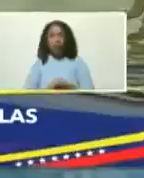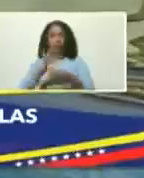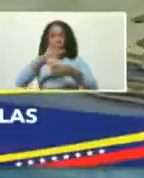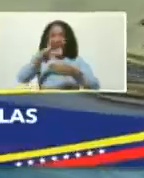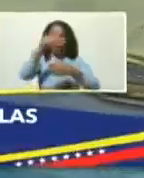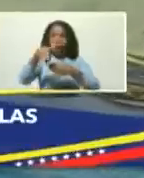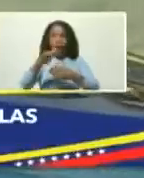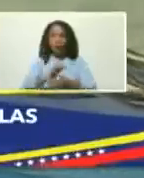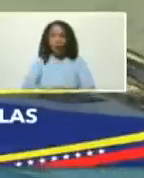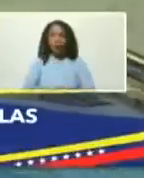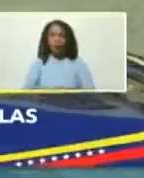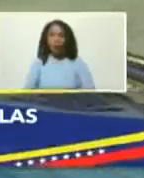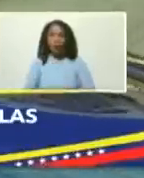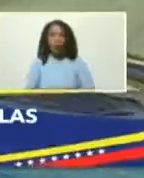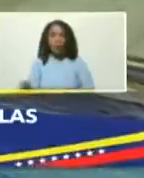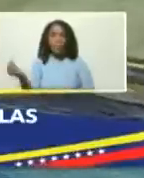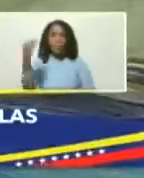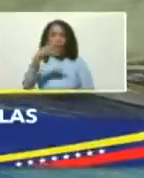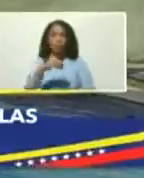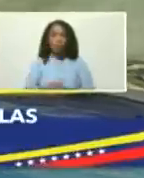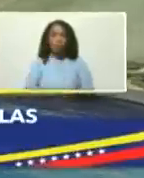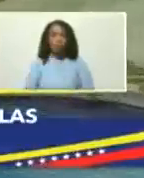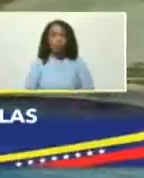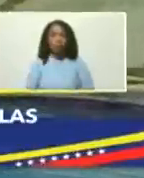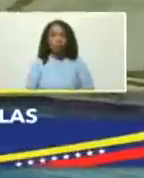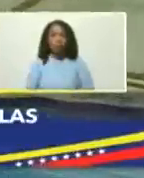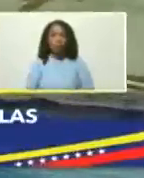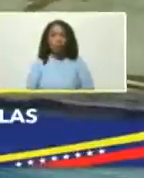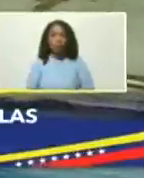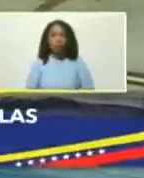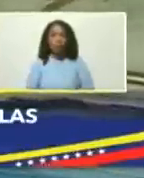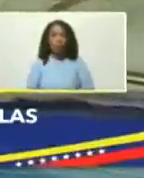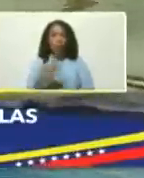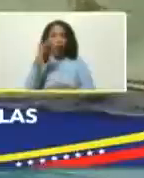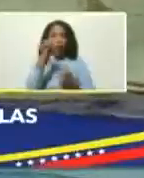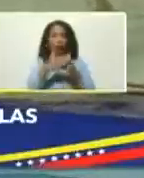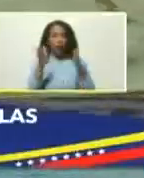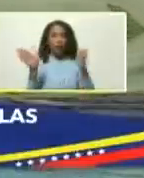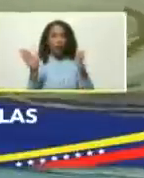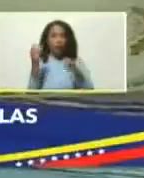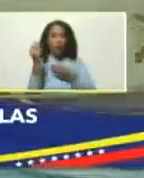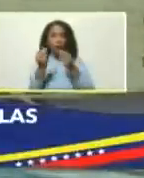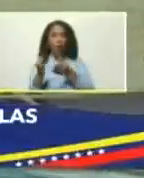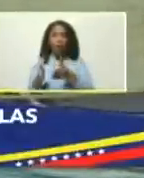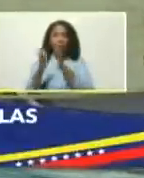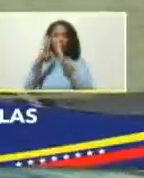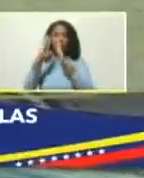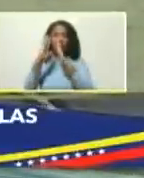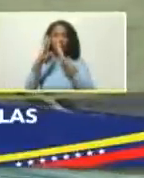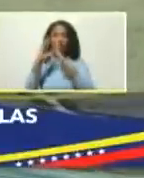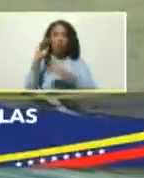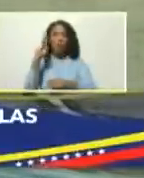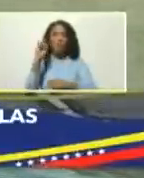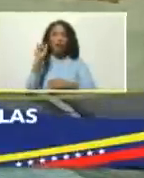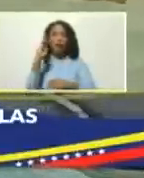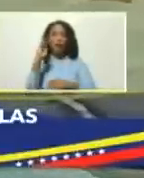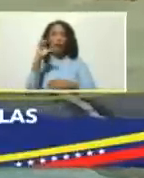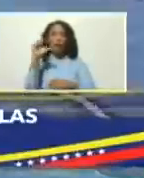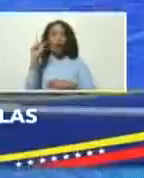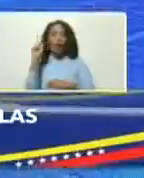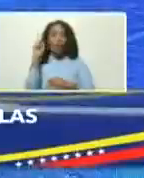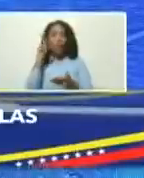y además va a estar abierta como la torre de babel a la participación